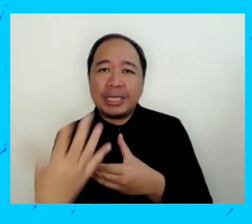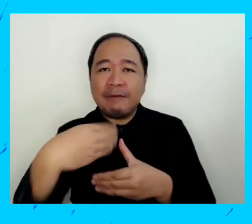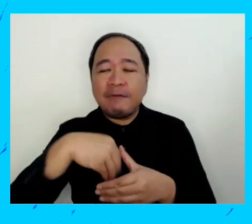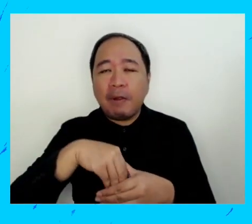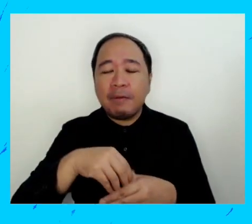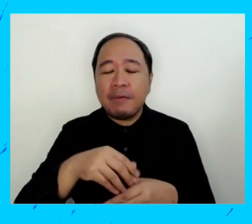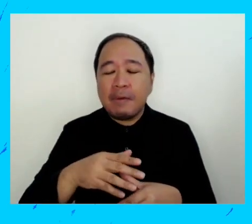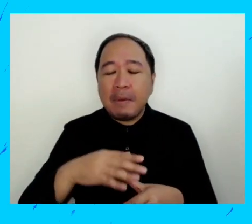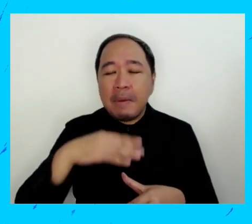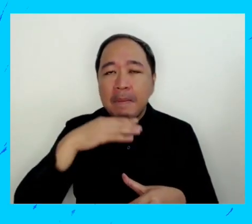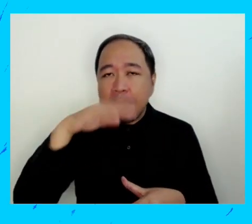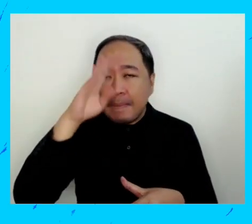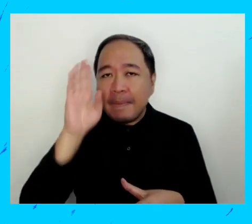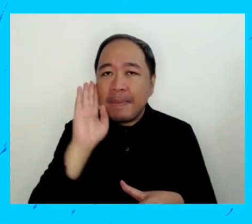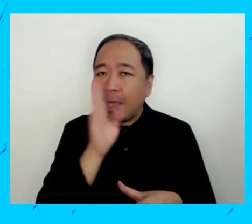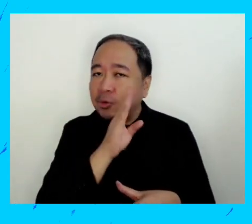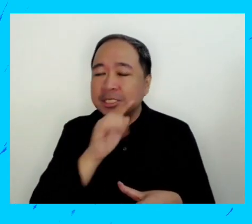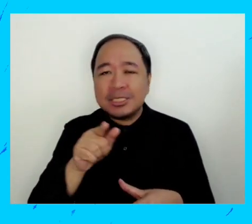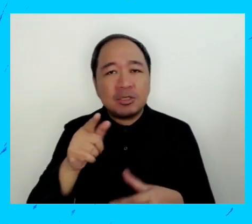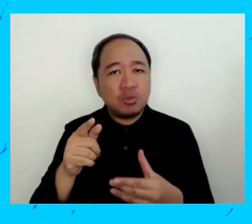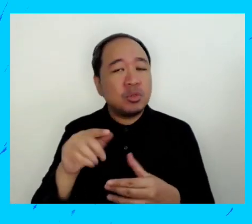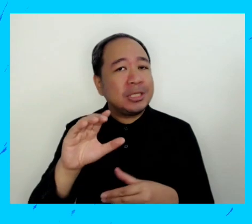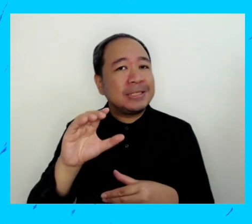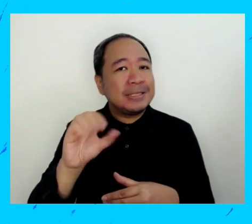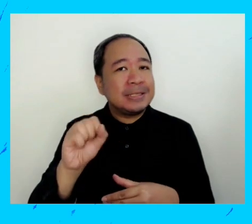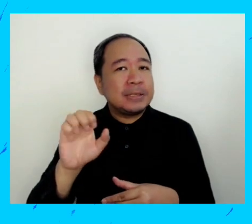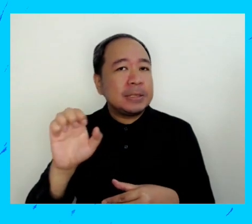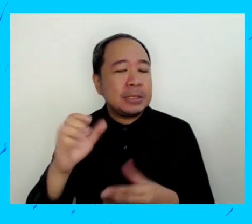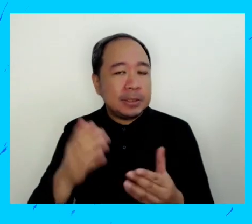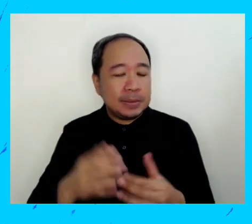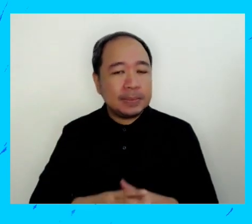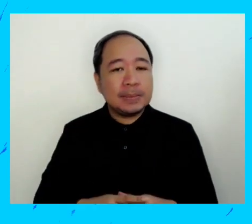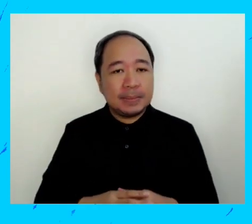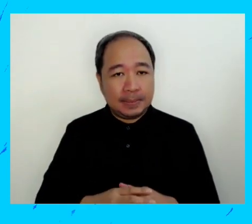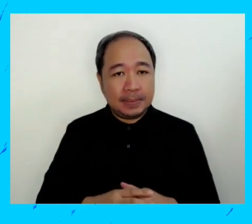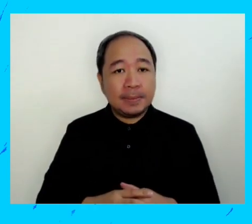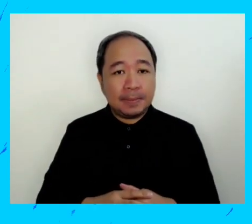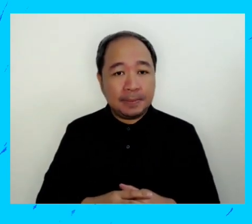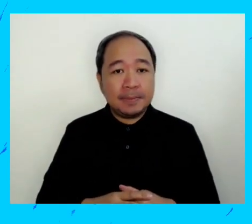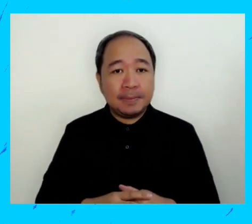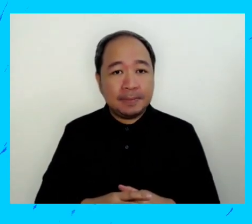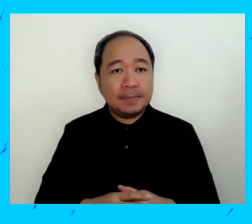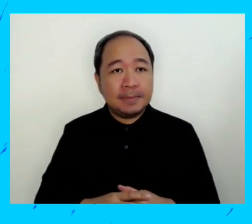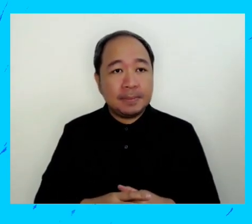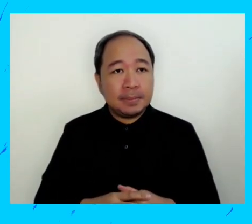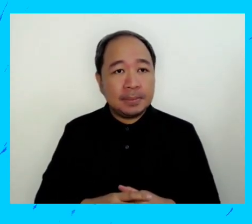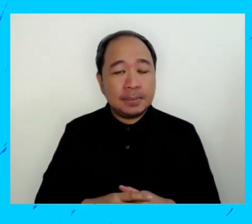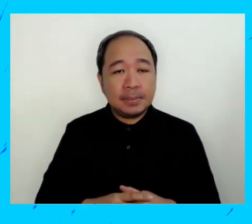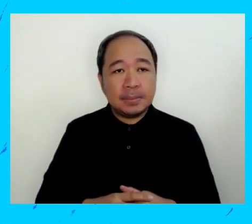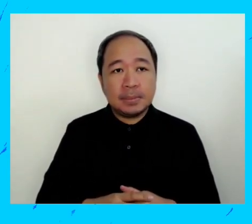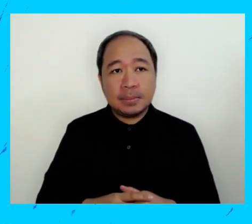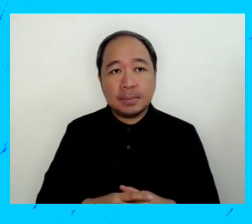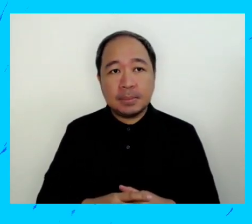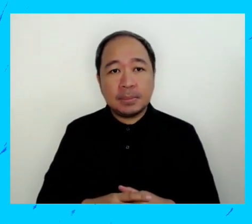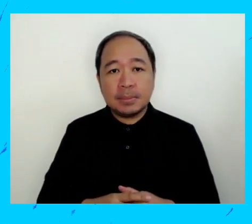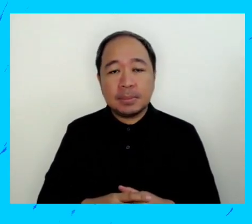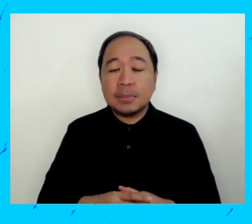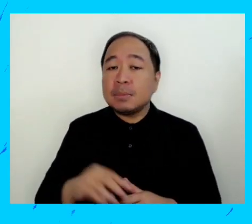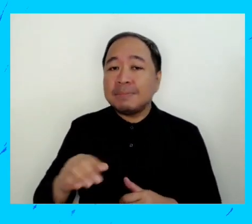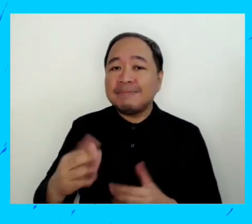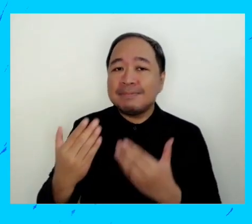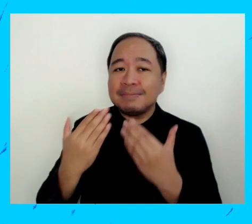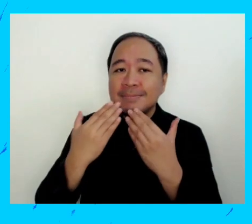Y Kevin, gracias a todos los ejemplos de cómo podemos realmente mejorar nuestra educación sexual. Muchas